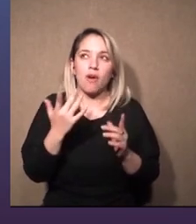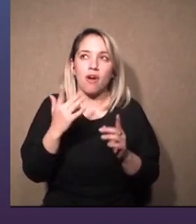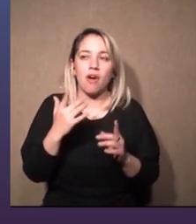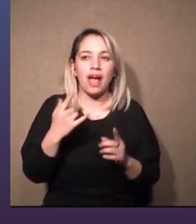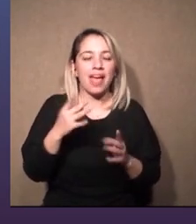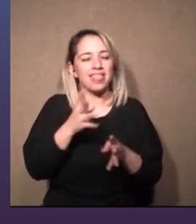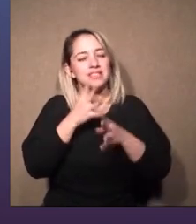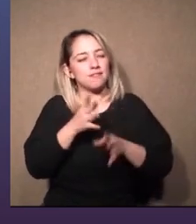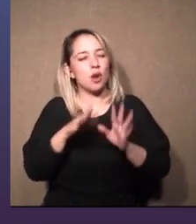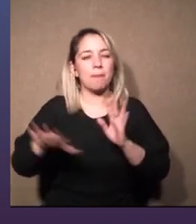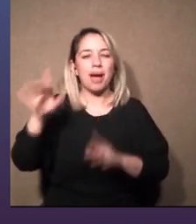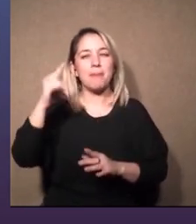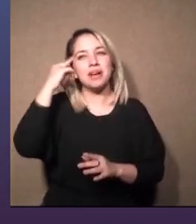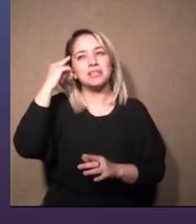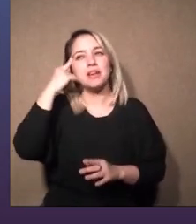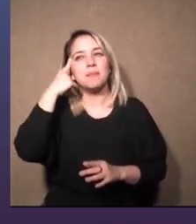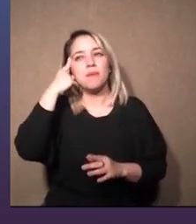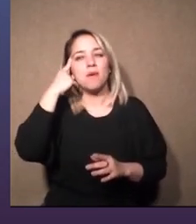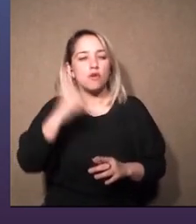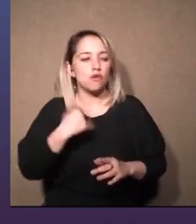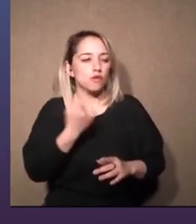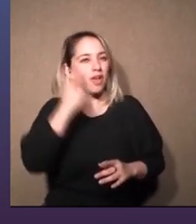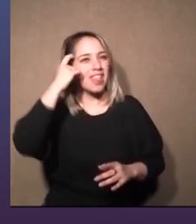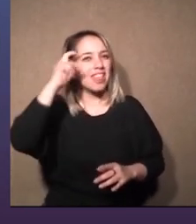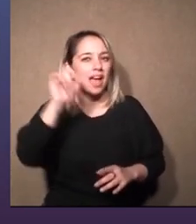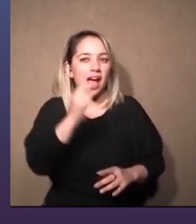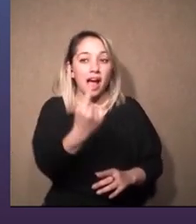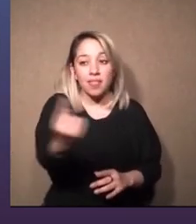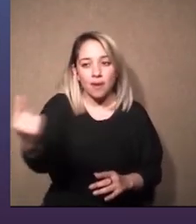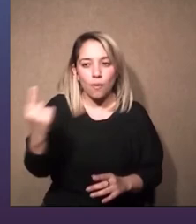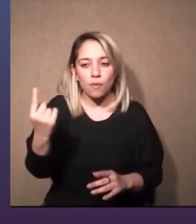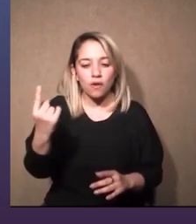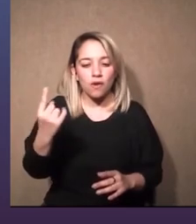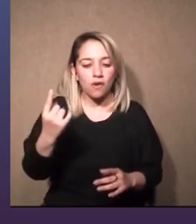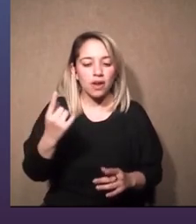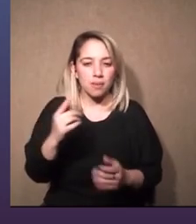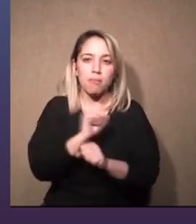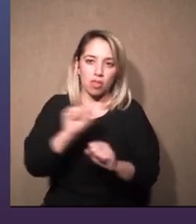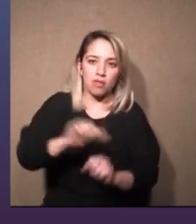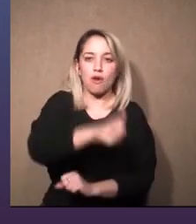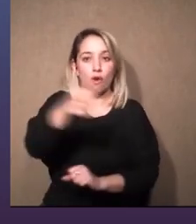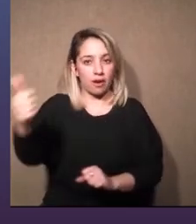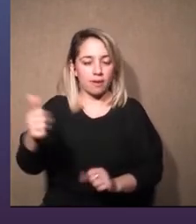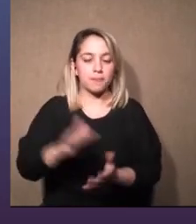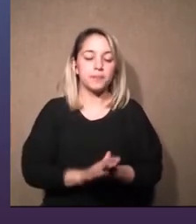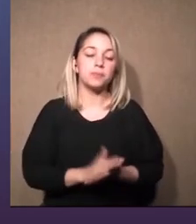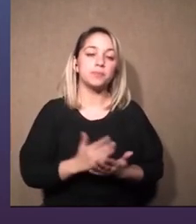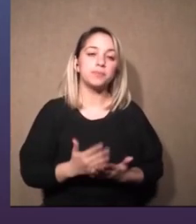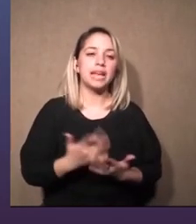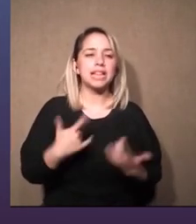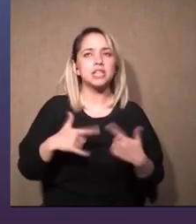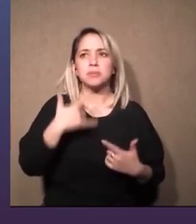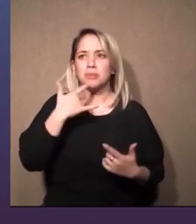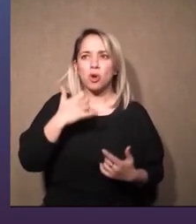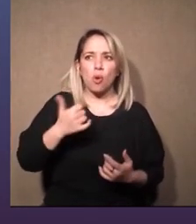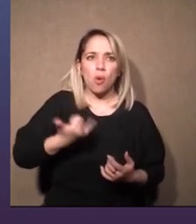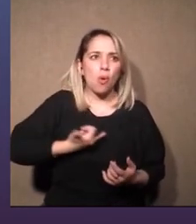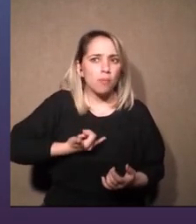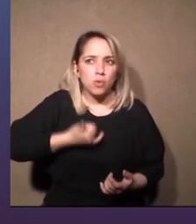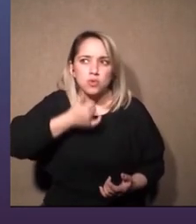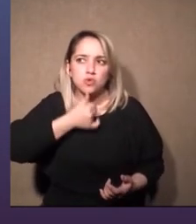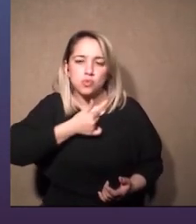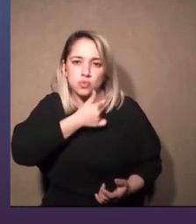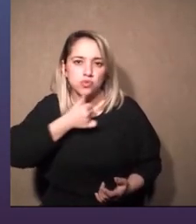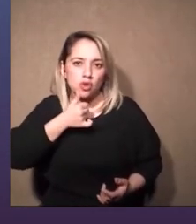idea que que la persona se imaginó totalmente ¿y cómo se resuelve un problema o un imprevisto durante